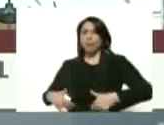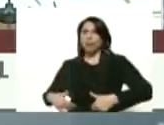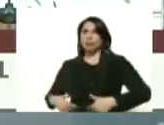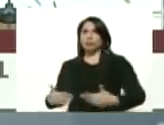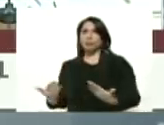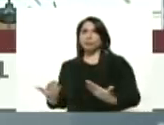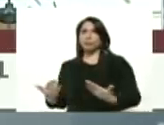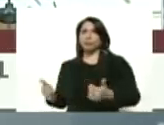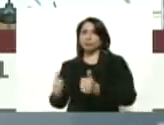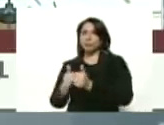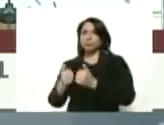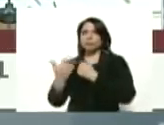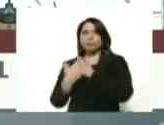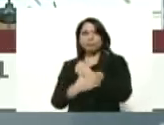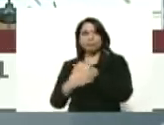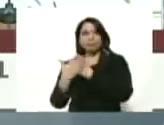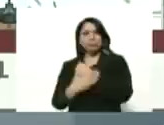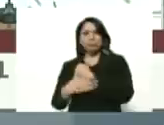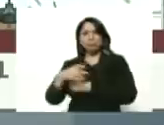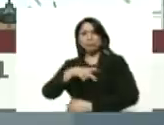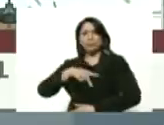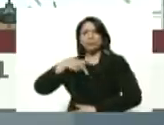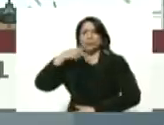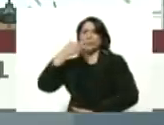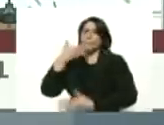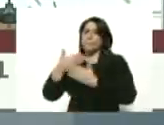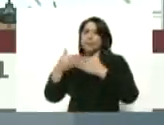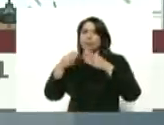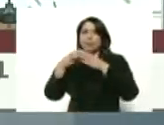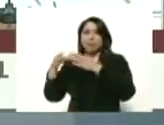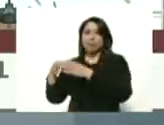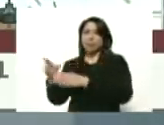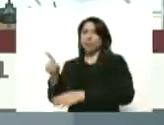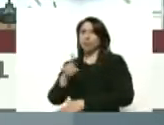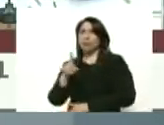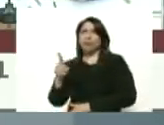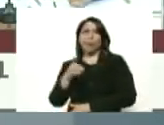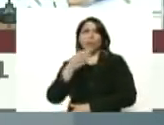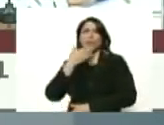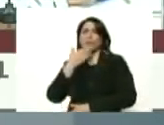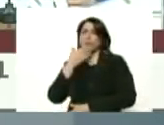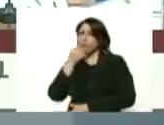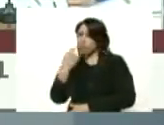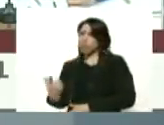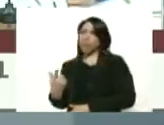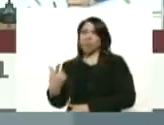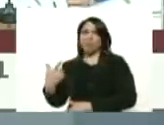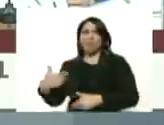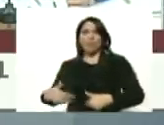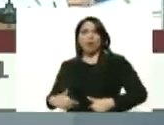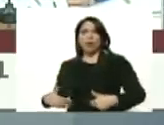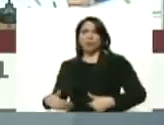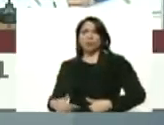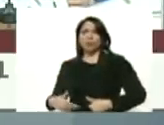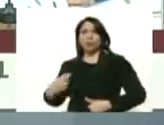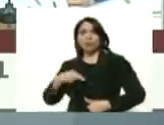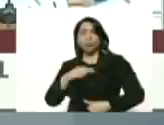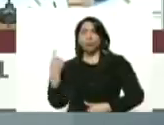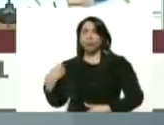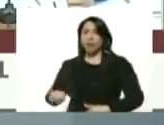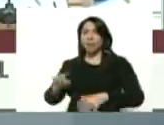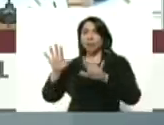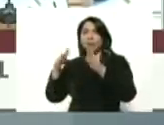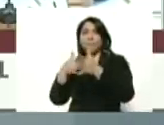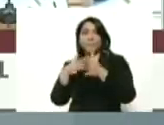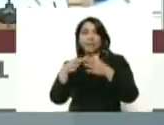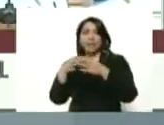con amor con pasión les pido al equipo que no baje el esfuerzo si tenemos 10 mil equipos